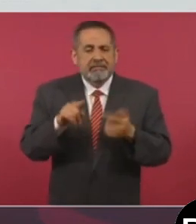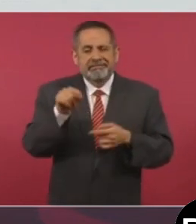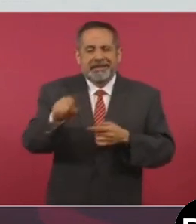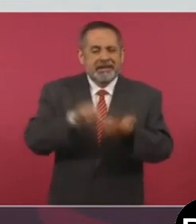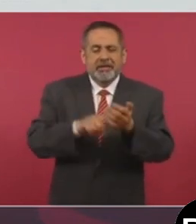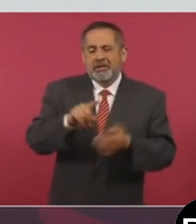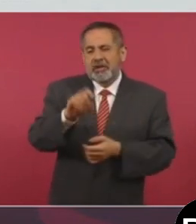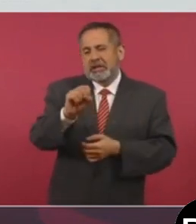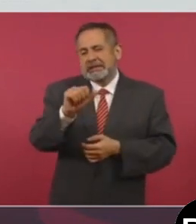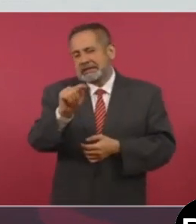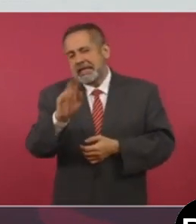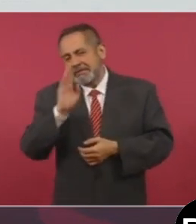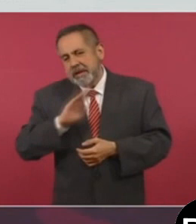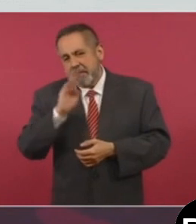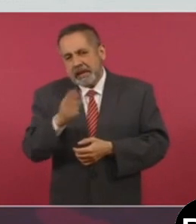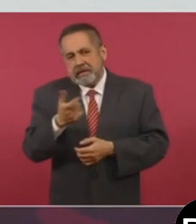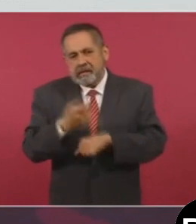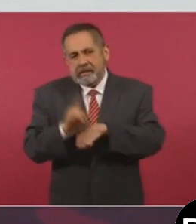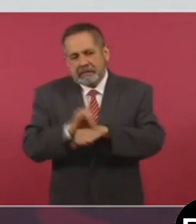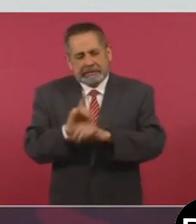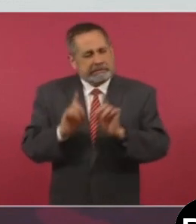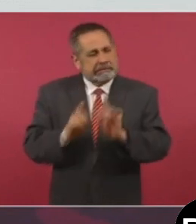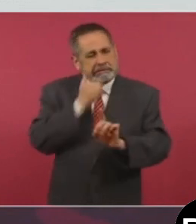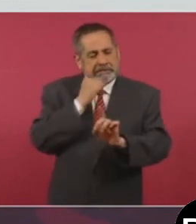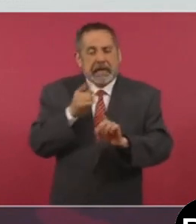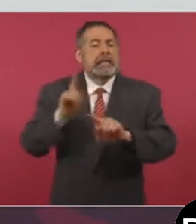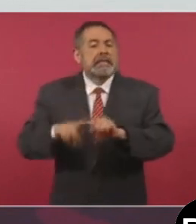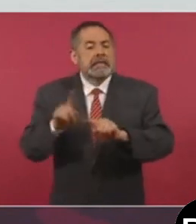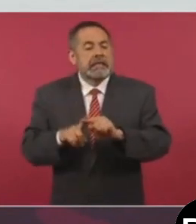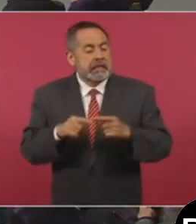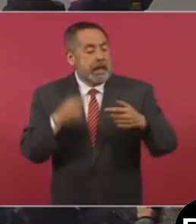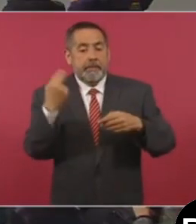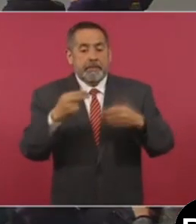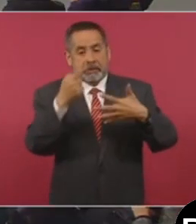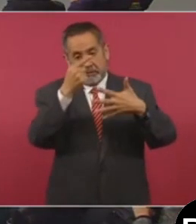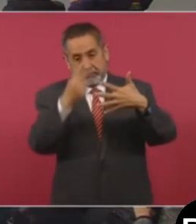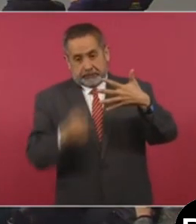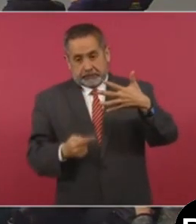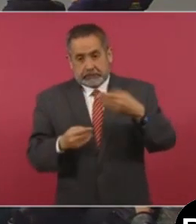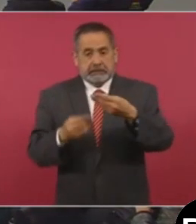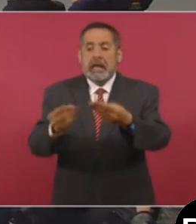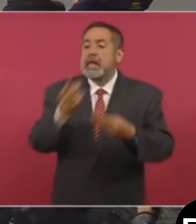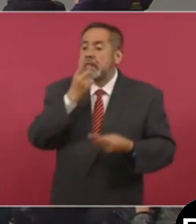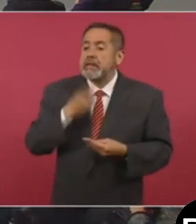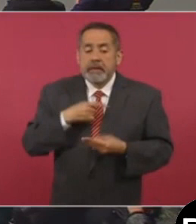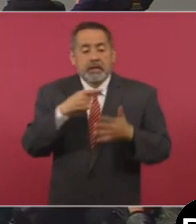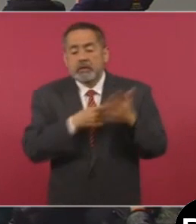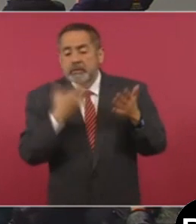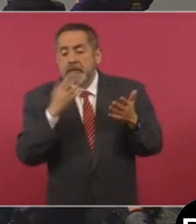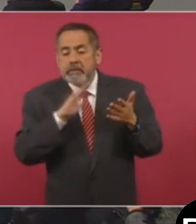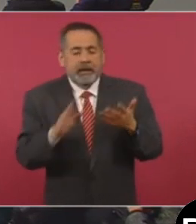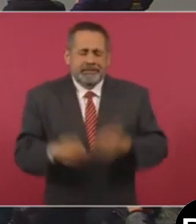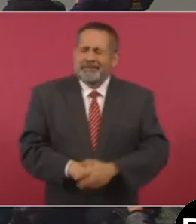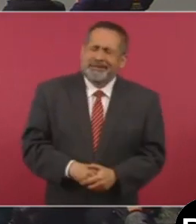o financiera de las personas que a continuación se enlistan.